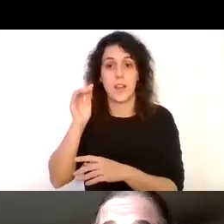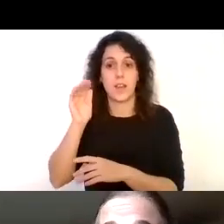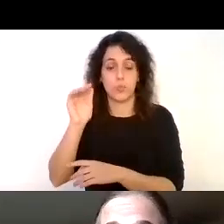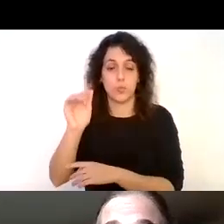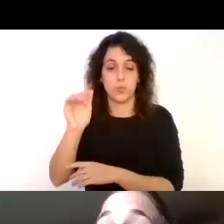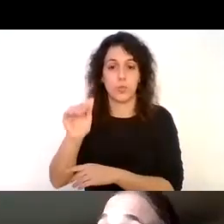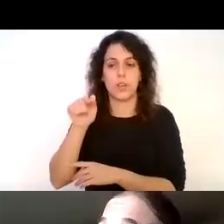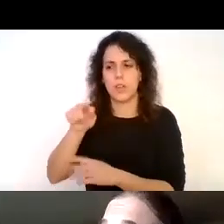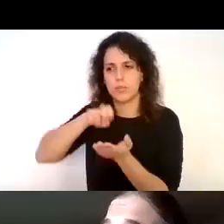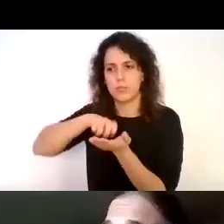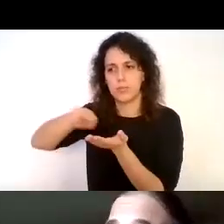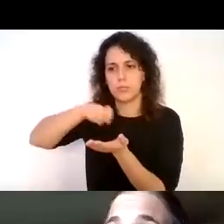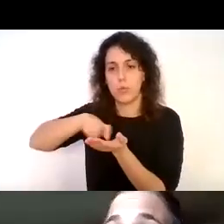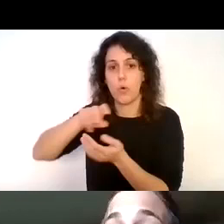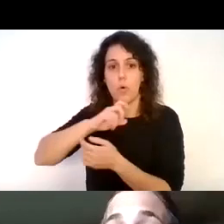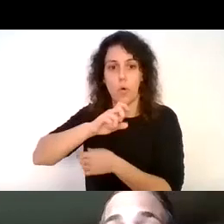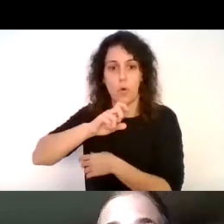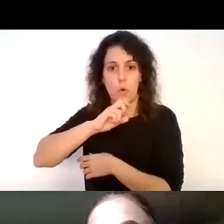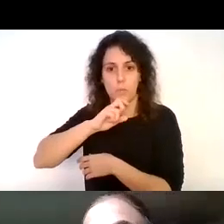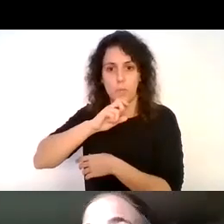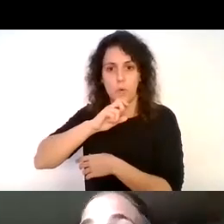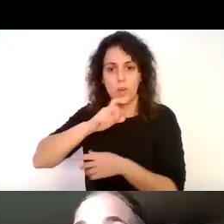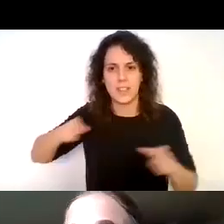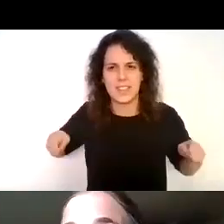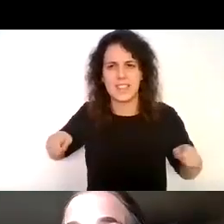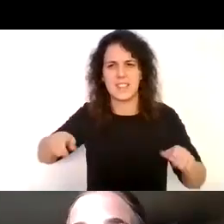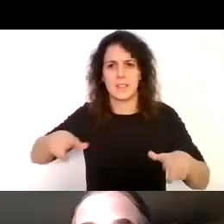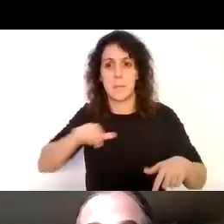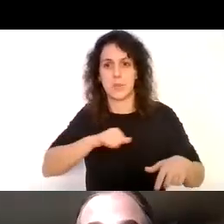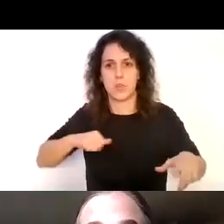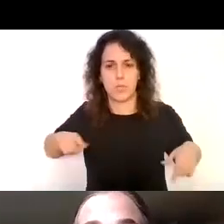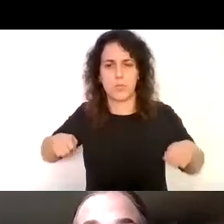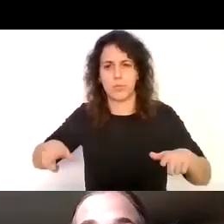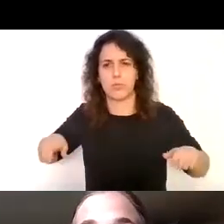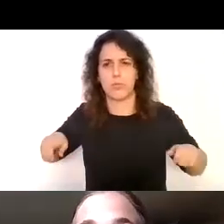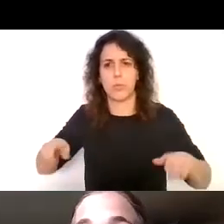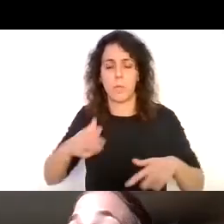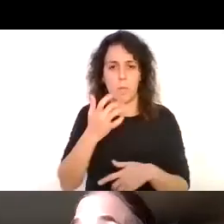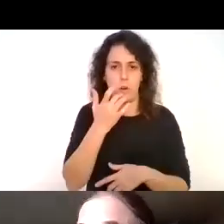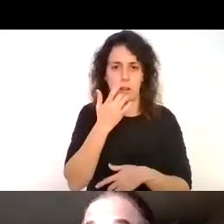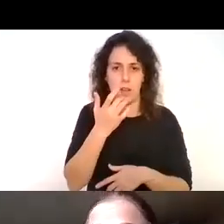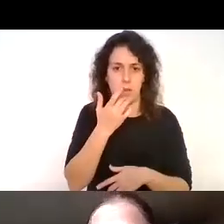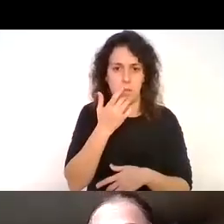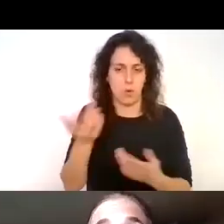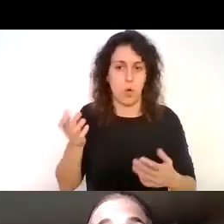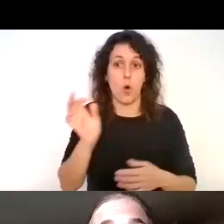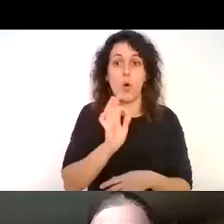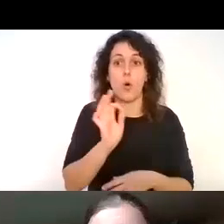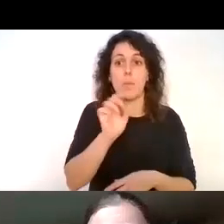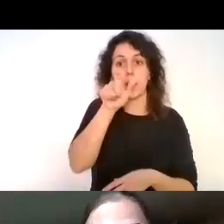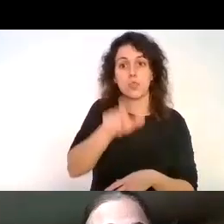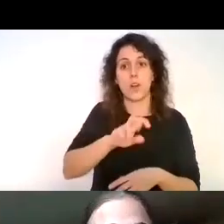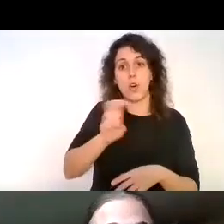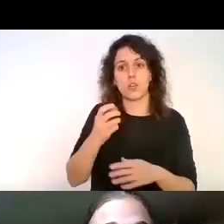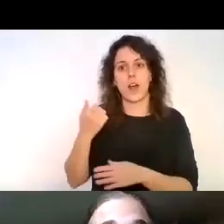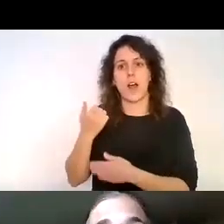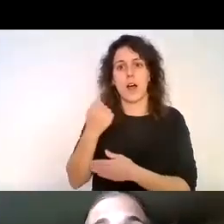constantemente empujando su propia silla de rueda por ejemplo o con la ayuda de otras personas